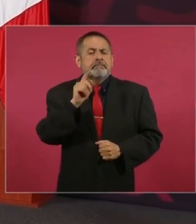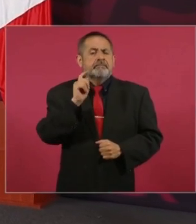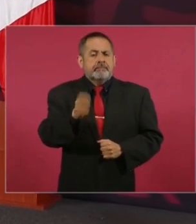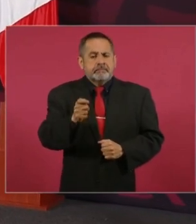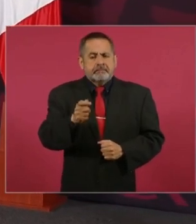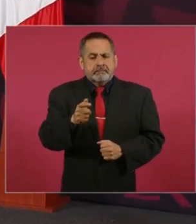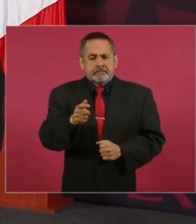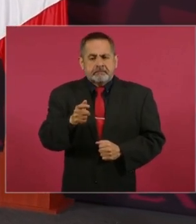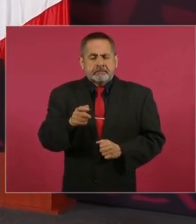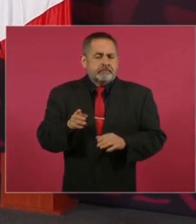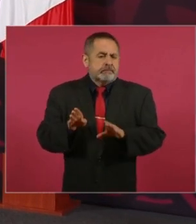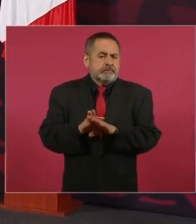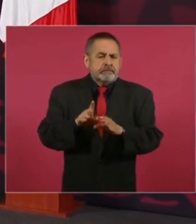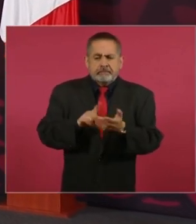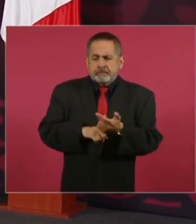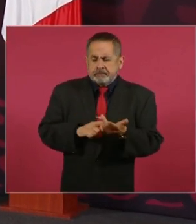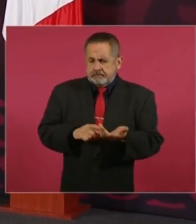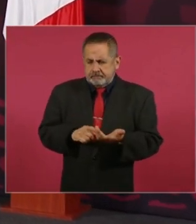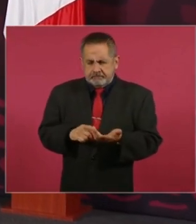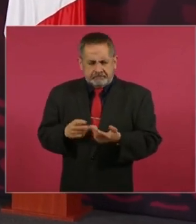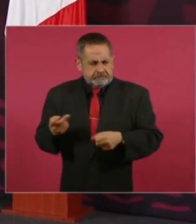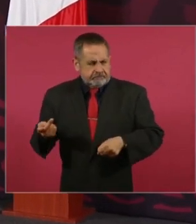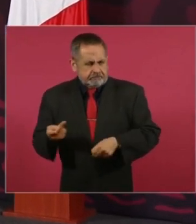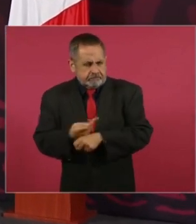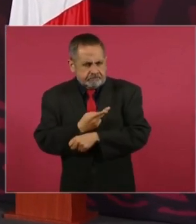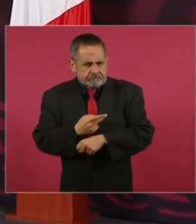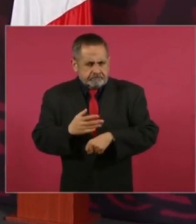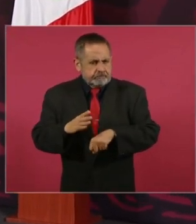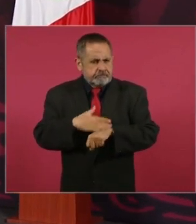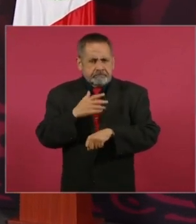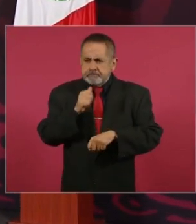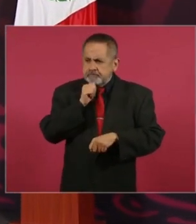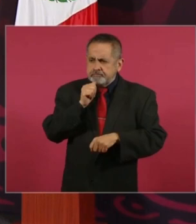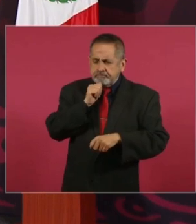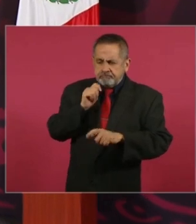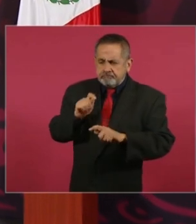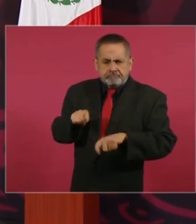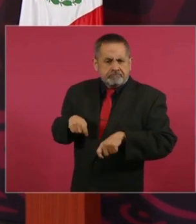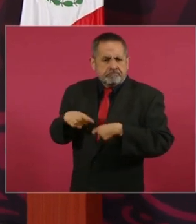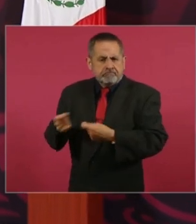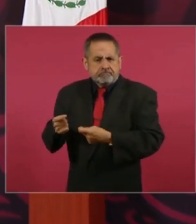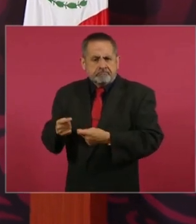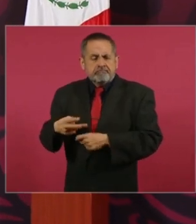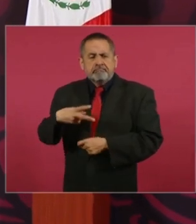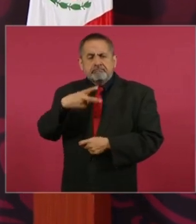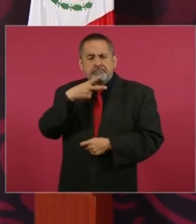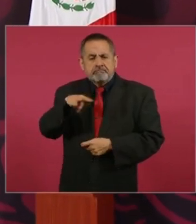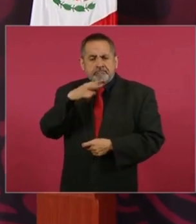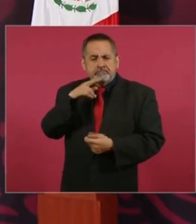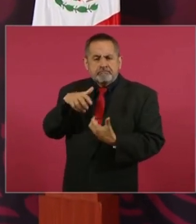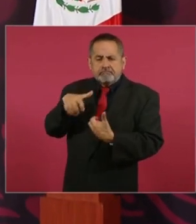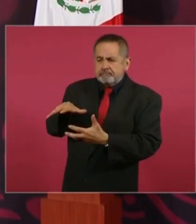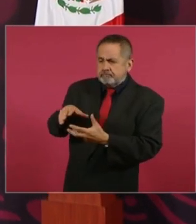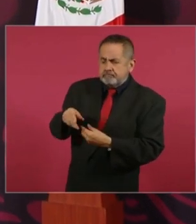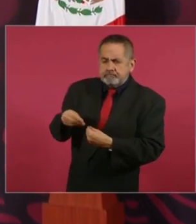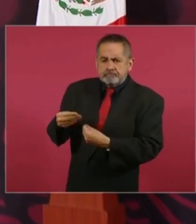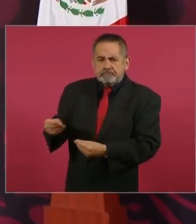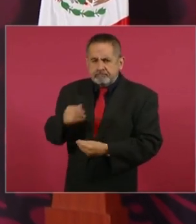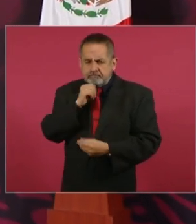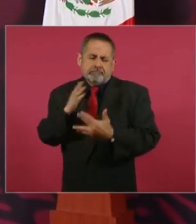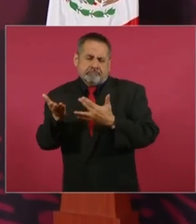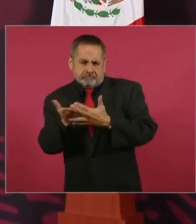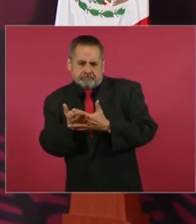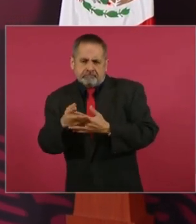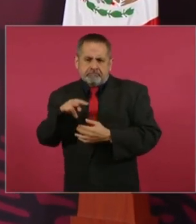es lo que ha impedido que se entreguen los aguinaldos o esta